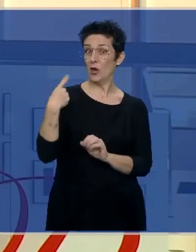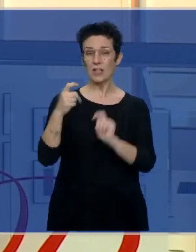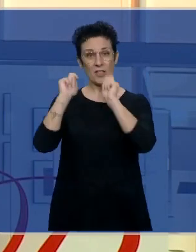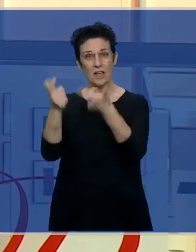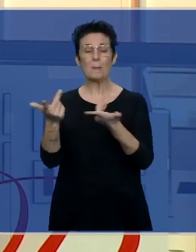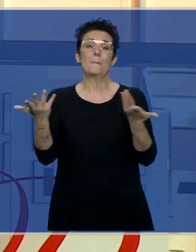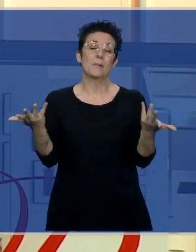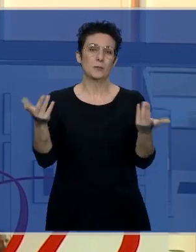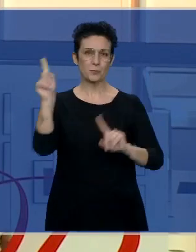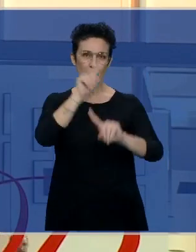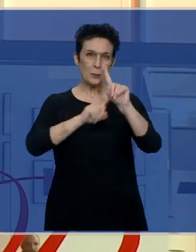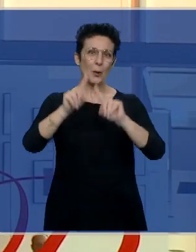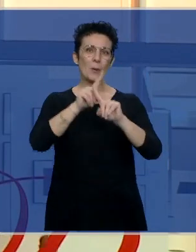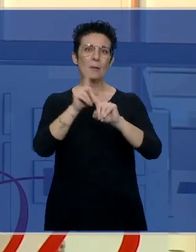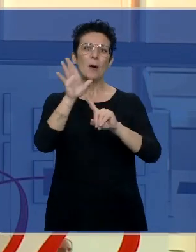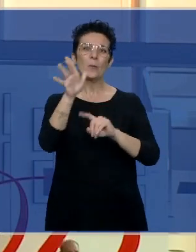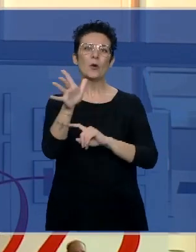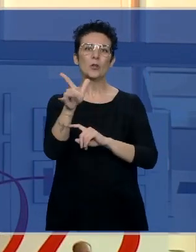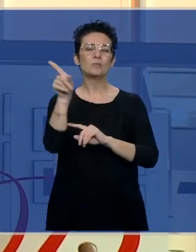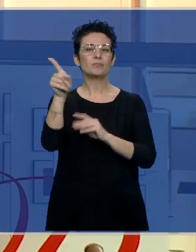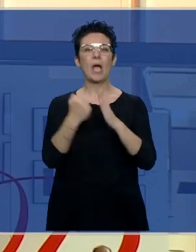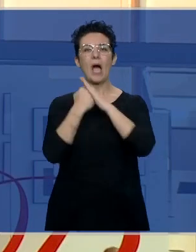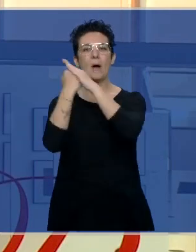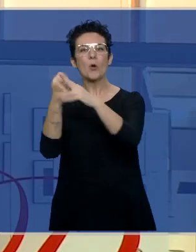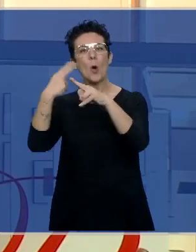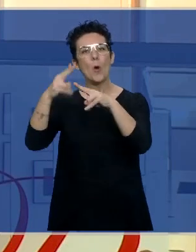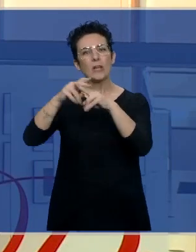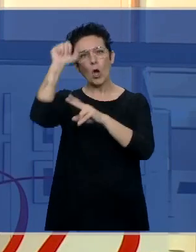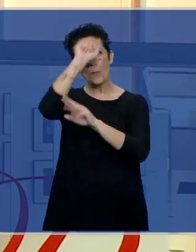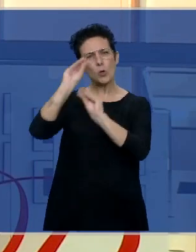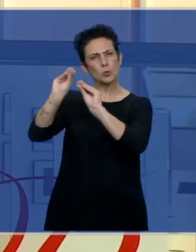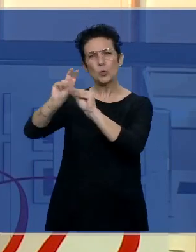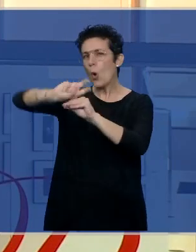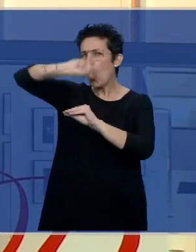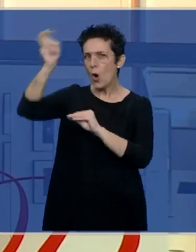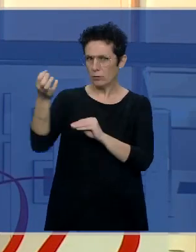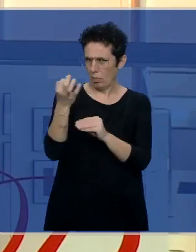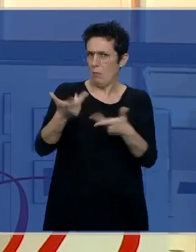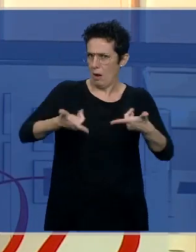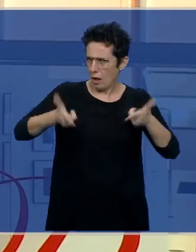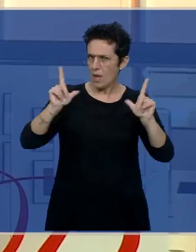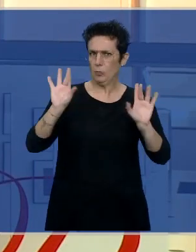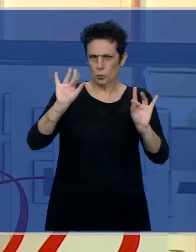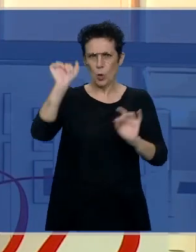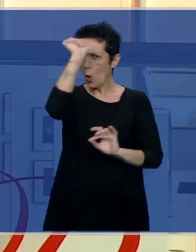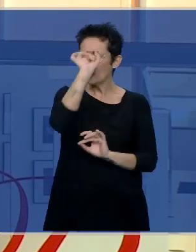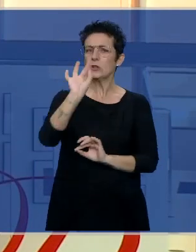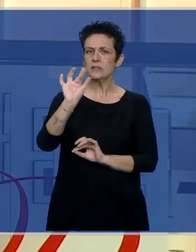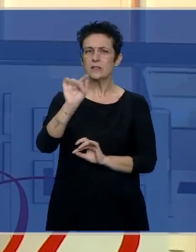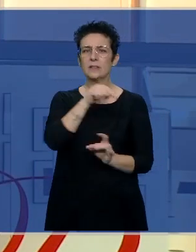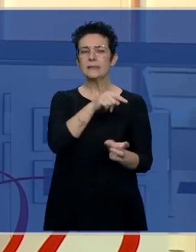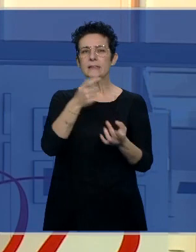pero el hecho de que él haya apoyado a una opción política, con plena libertad, como podemos hacer cada uno en nuestra vida,